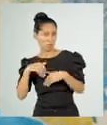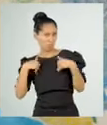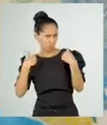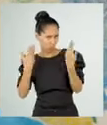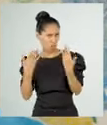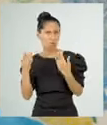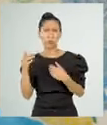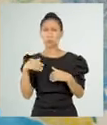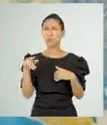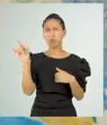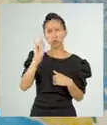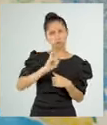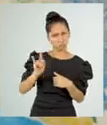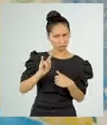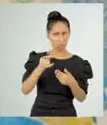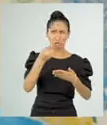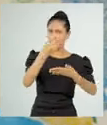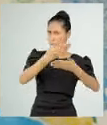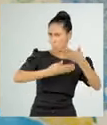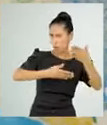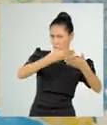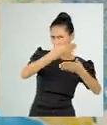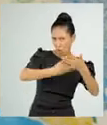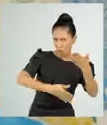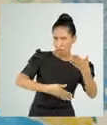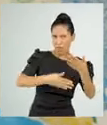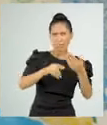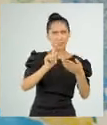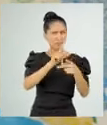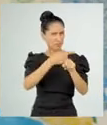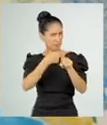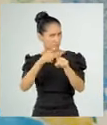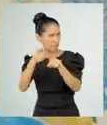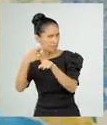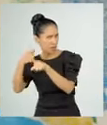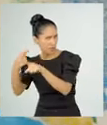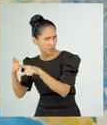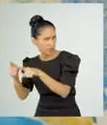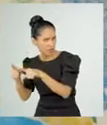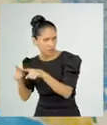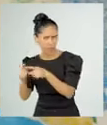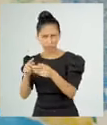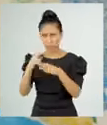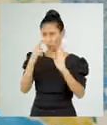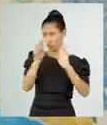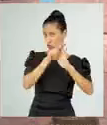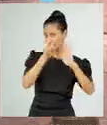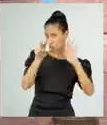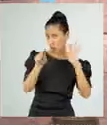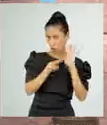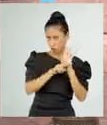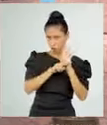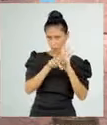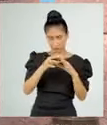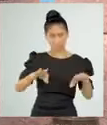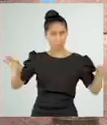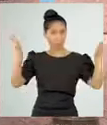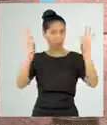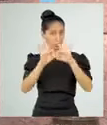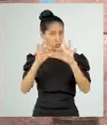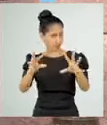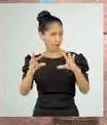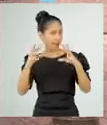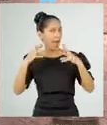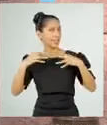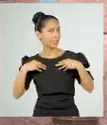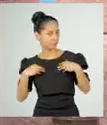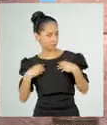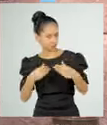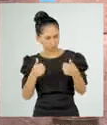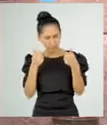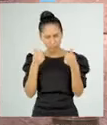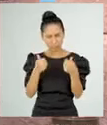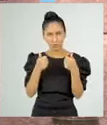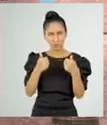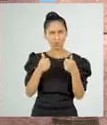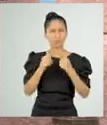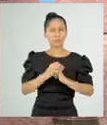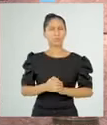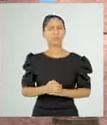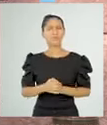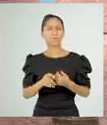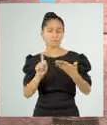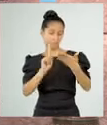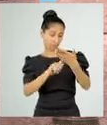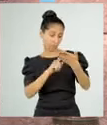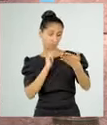manuales, recetas, guías, reglamentos y normas que debemos cumplir. Así es, profesor. Interesante ese tema